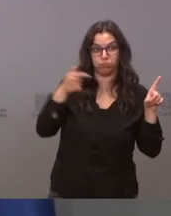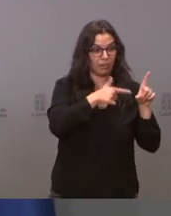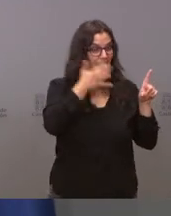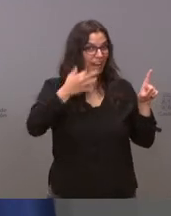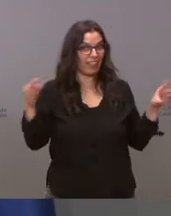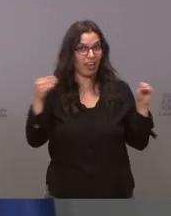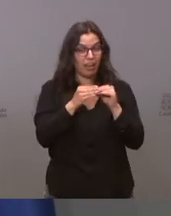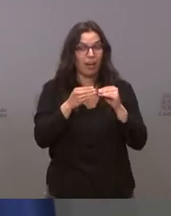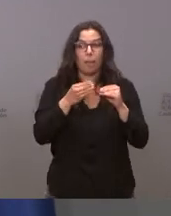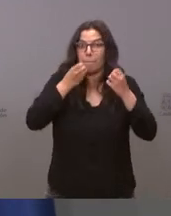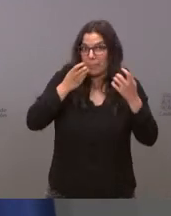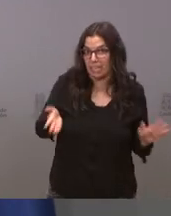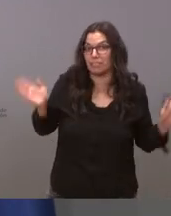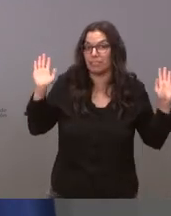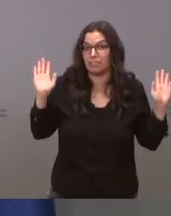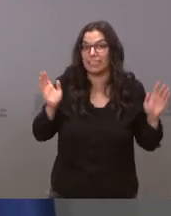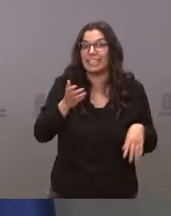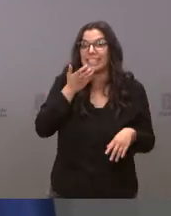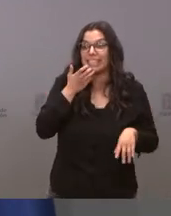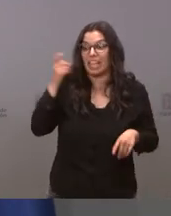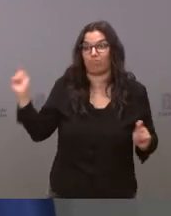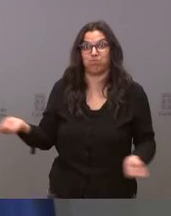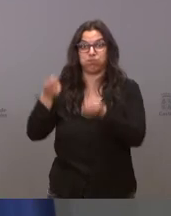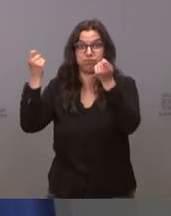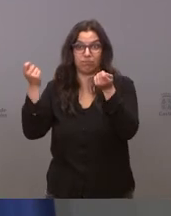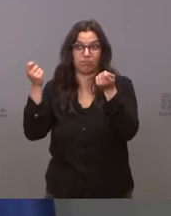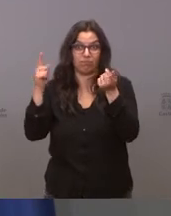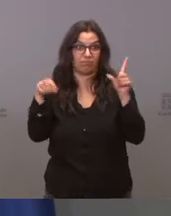pues nos irá bien pero hay que decirles